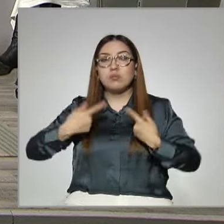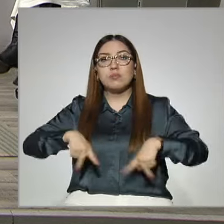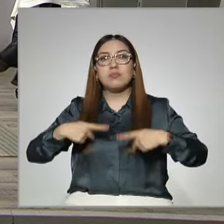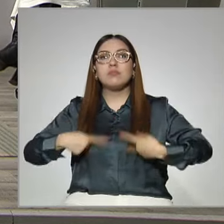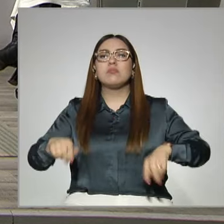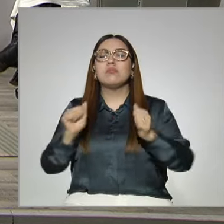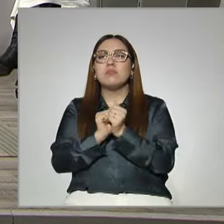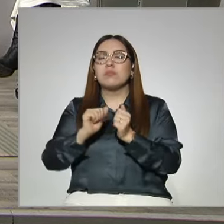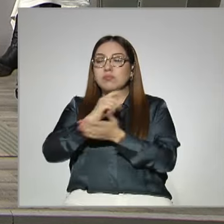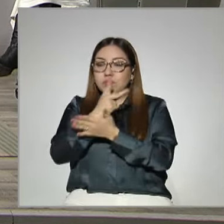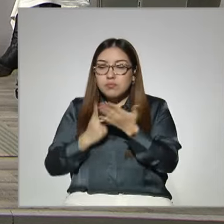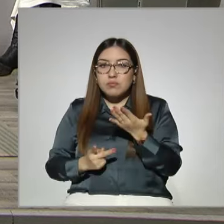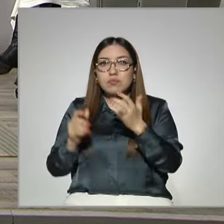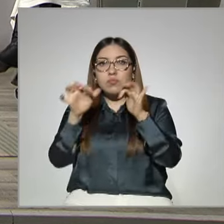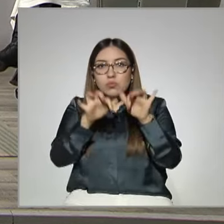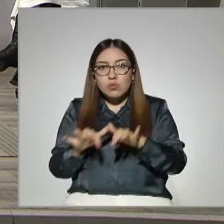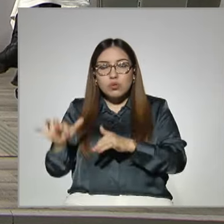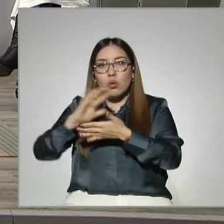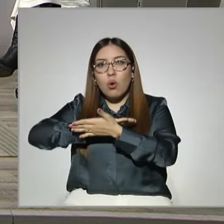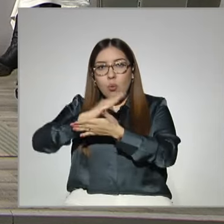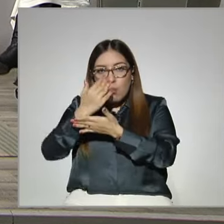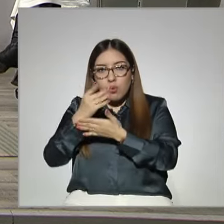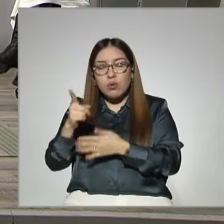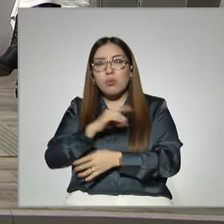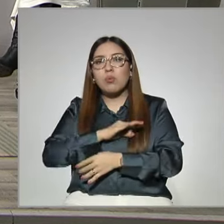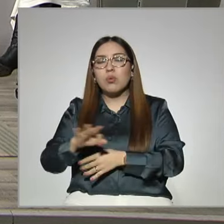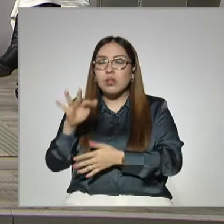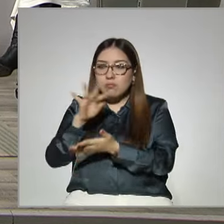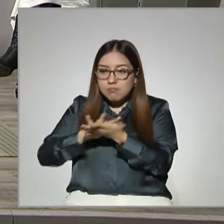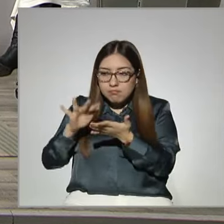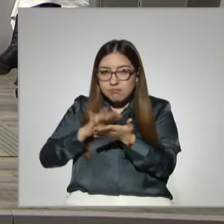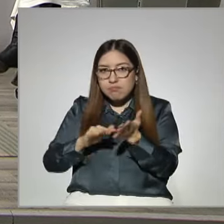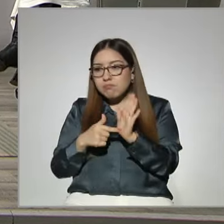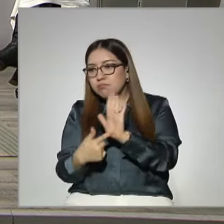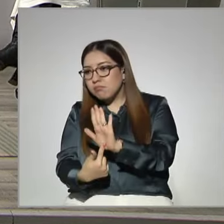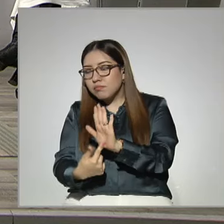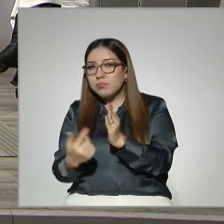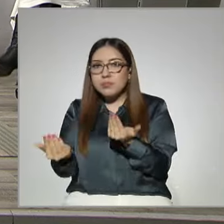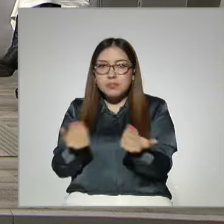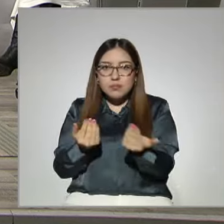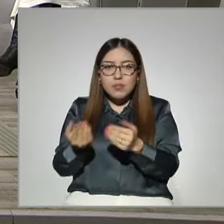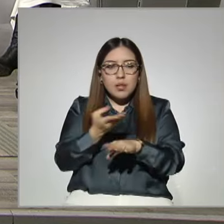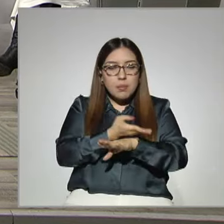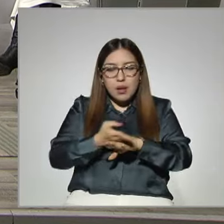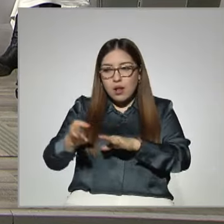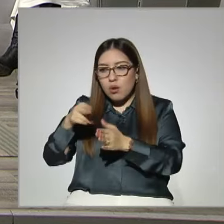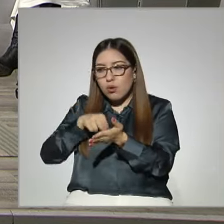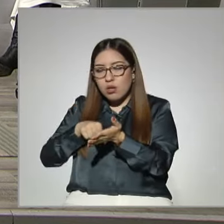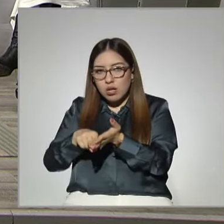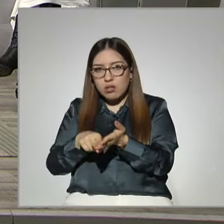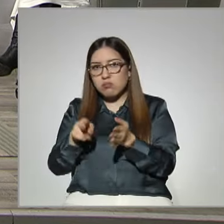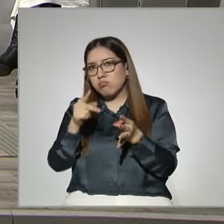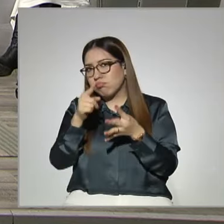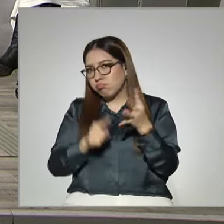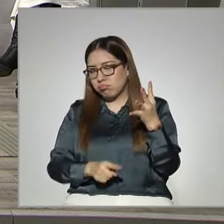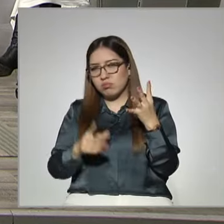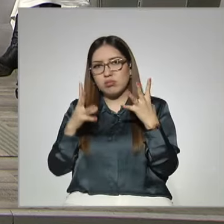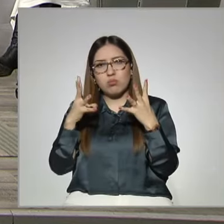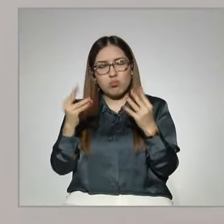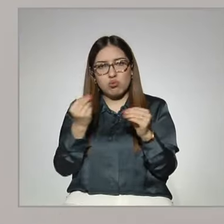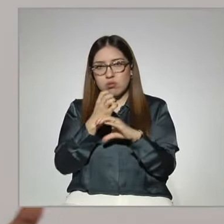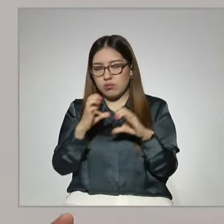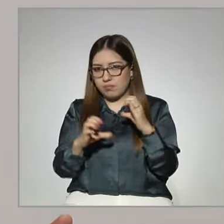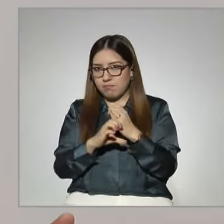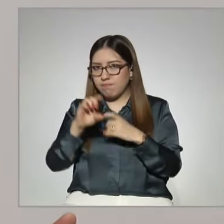programa de la computadora, que les lea, que les traduzca, que les muestre en blanco y negro, etcétera, ¿no? Entonces, hay muchas opciones,